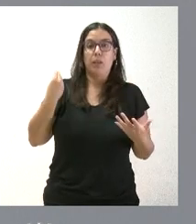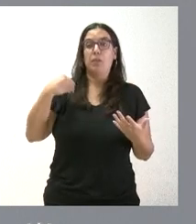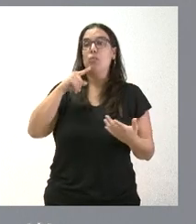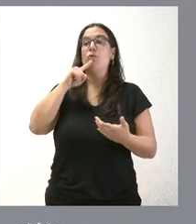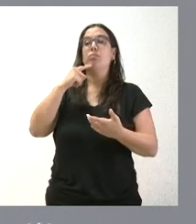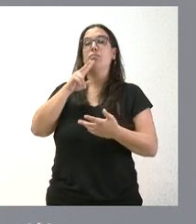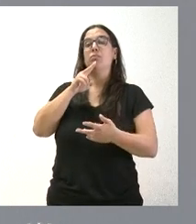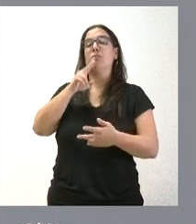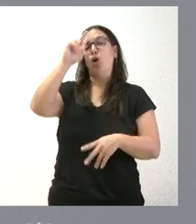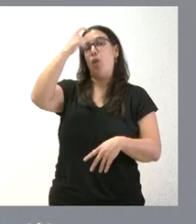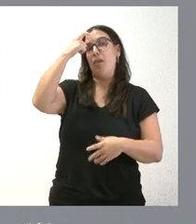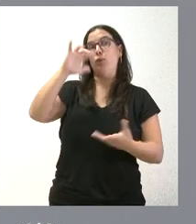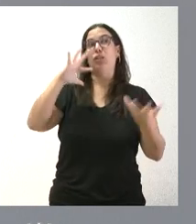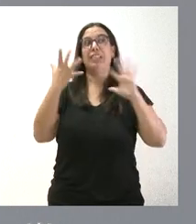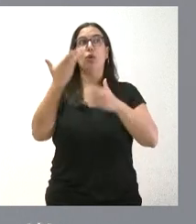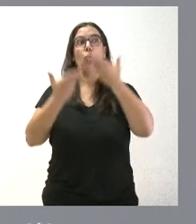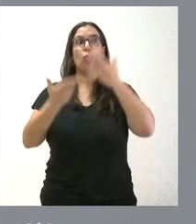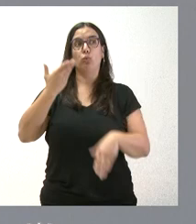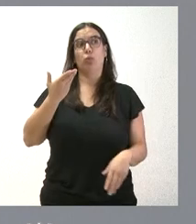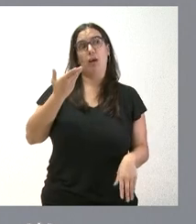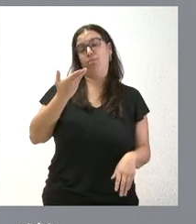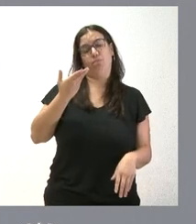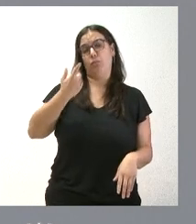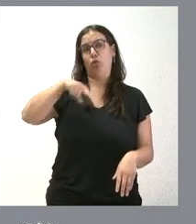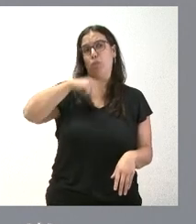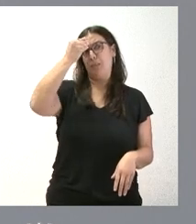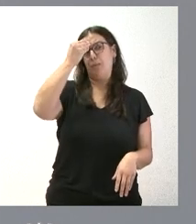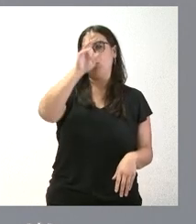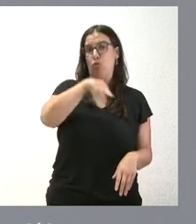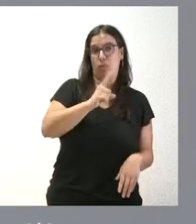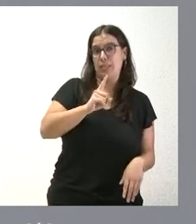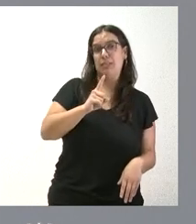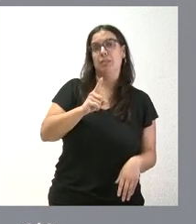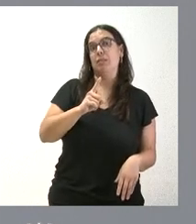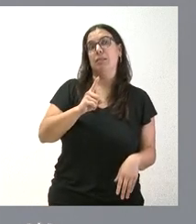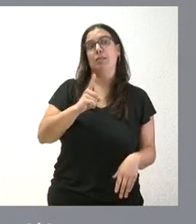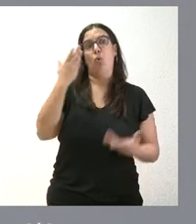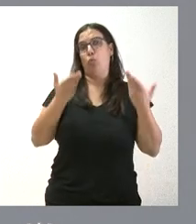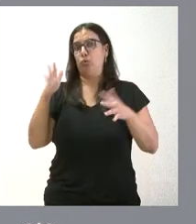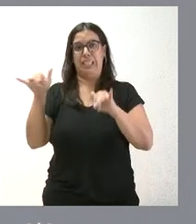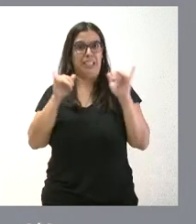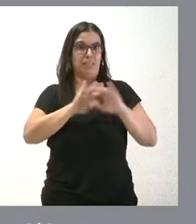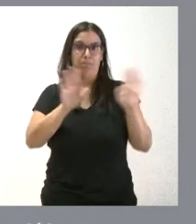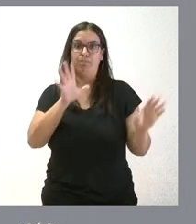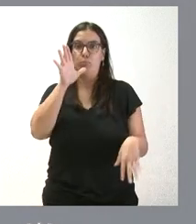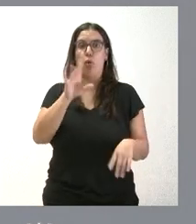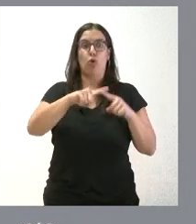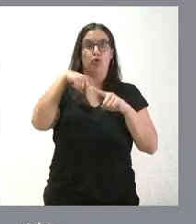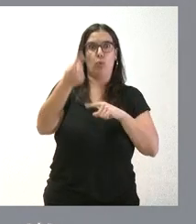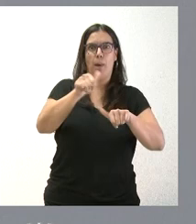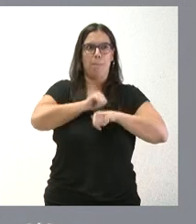justa, una transición como nos hubiera gustado a nosotros, ni fue justa, porque generó, pues, mucho desempleo,